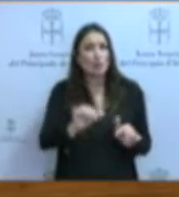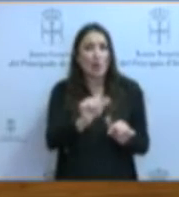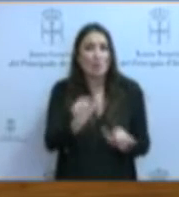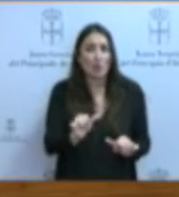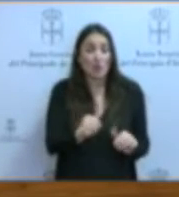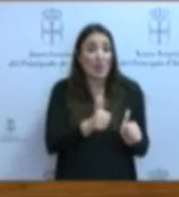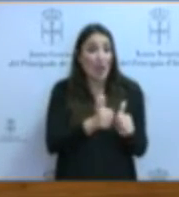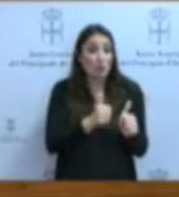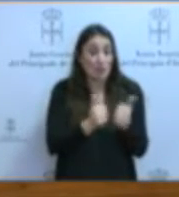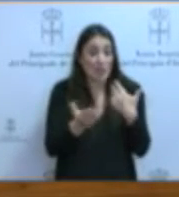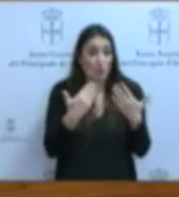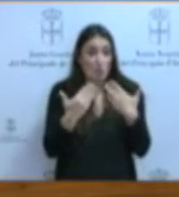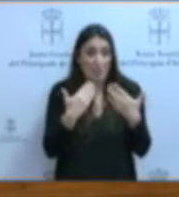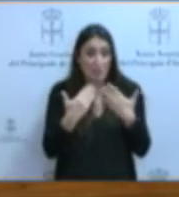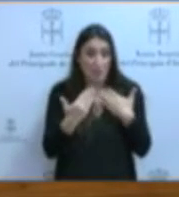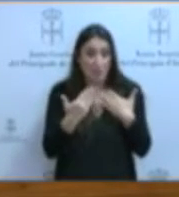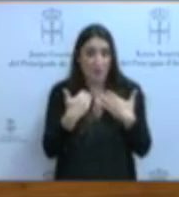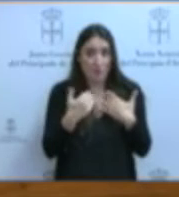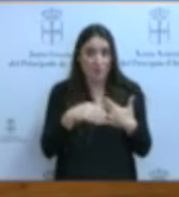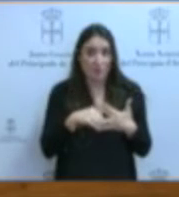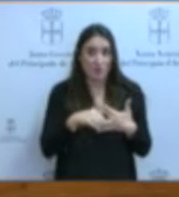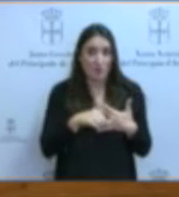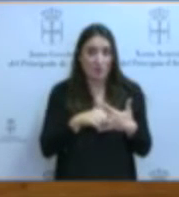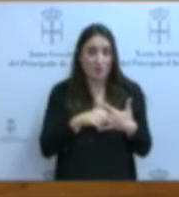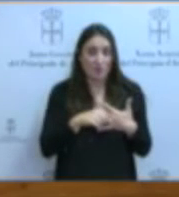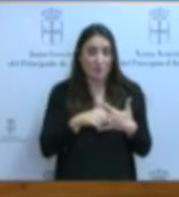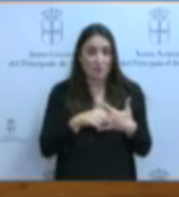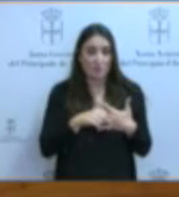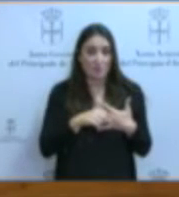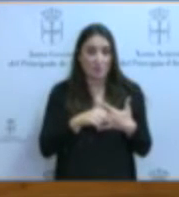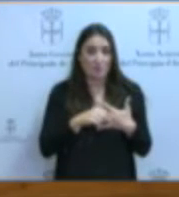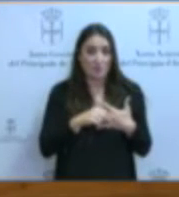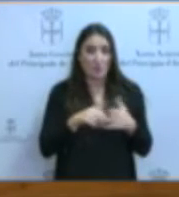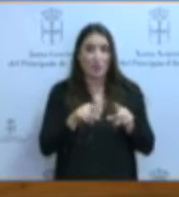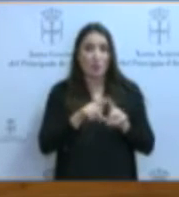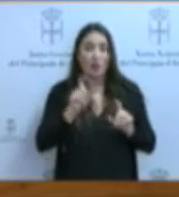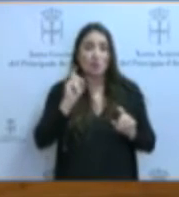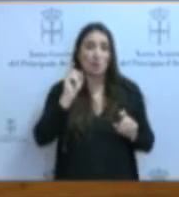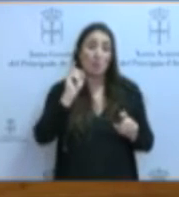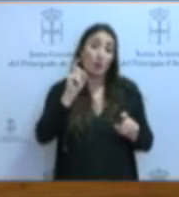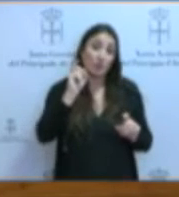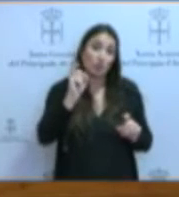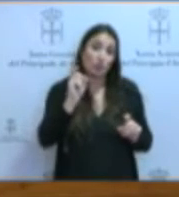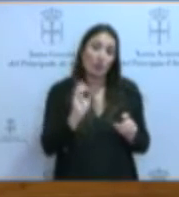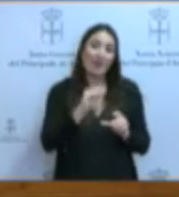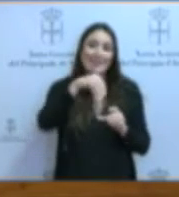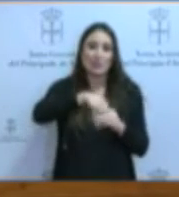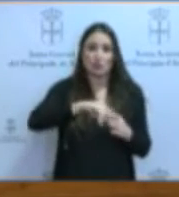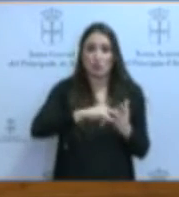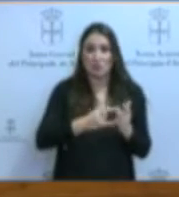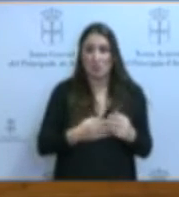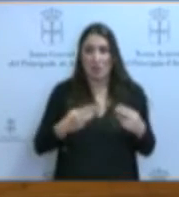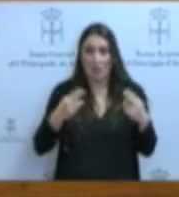auxiliares de conversación eran profesores que se incluían en el sistema público